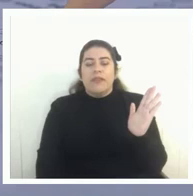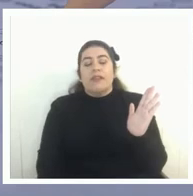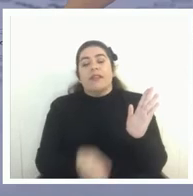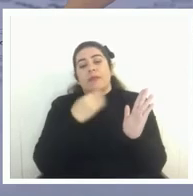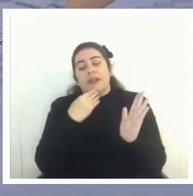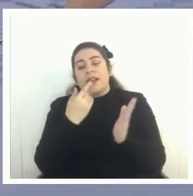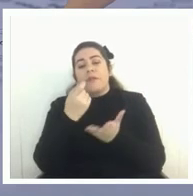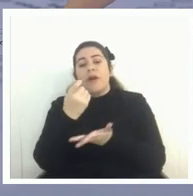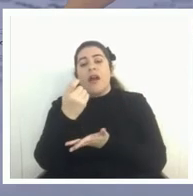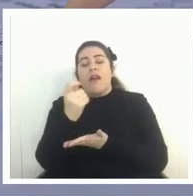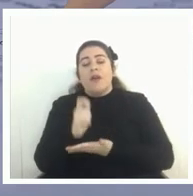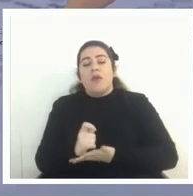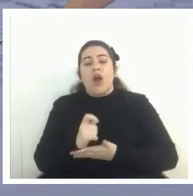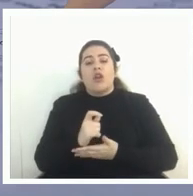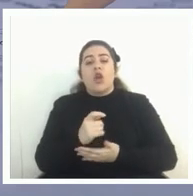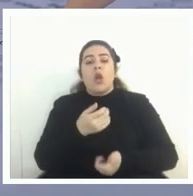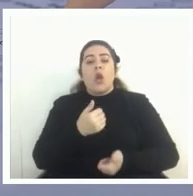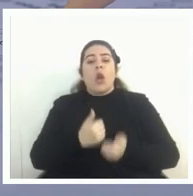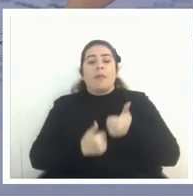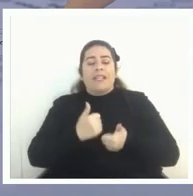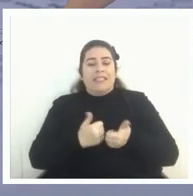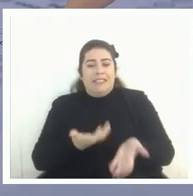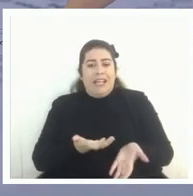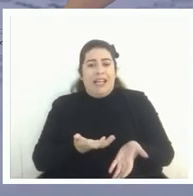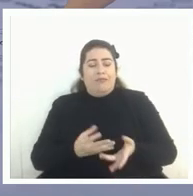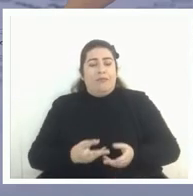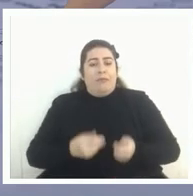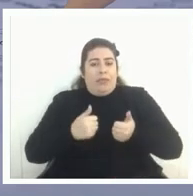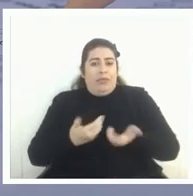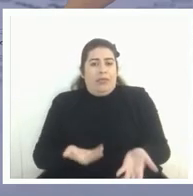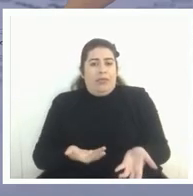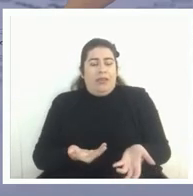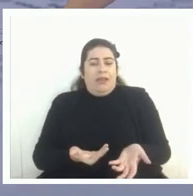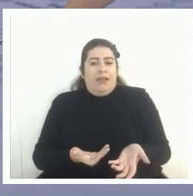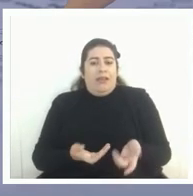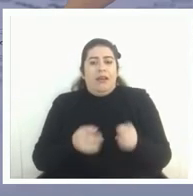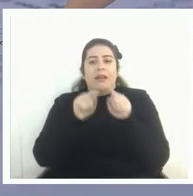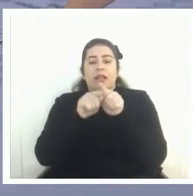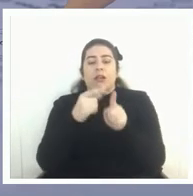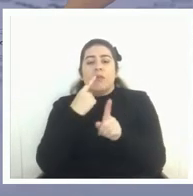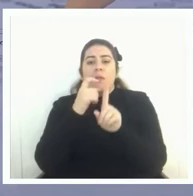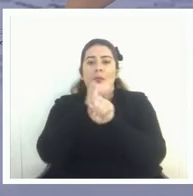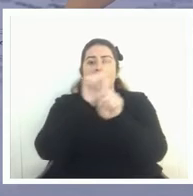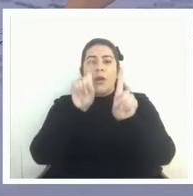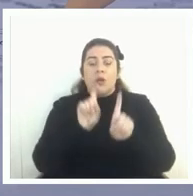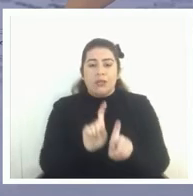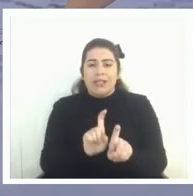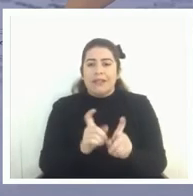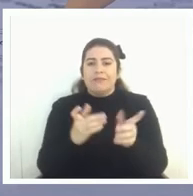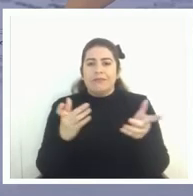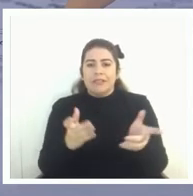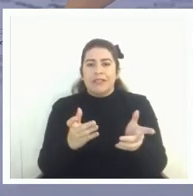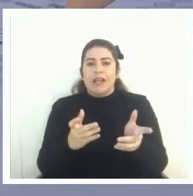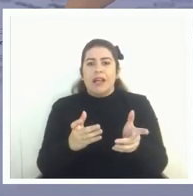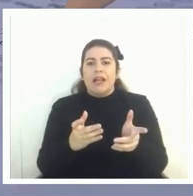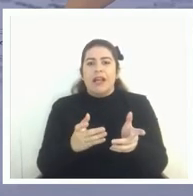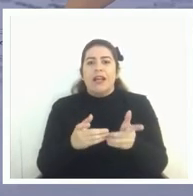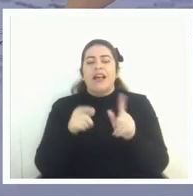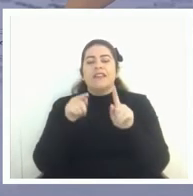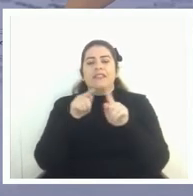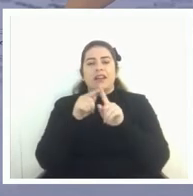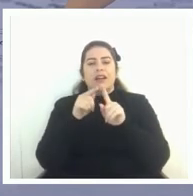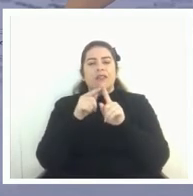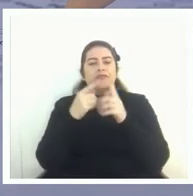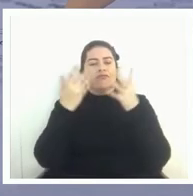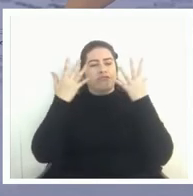competencias y si queremos evaluar competencias tenemos que preguntar porque las competencias son esta integración de